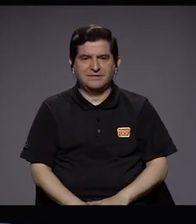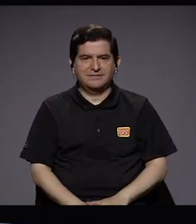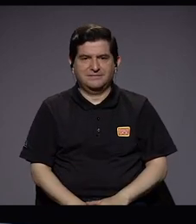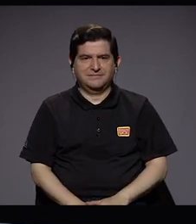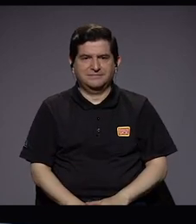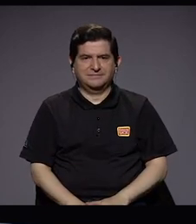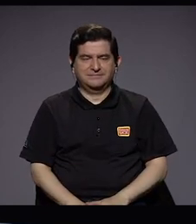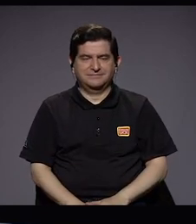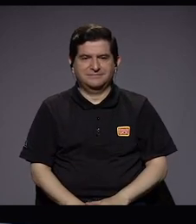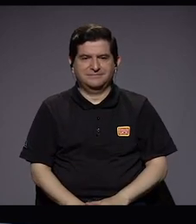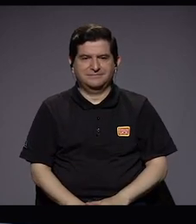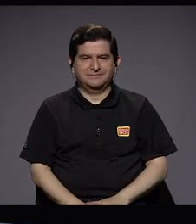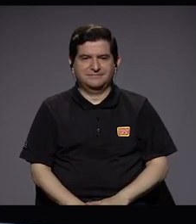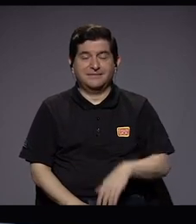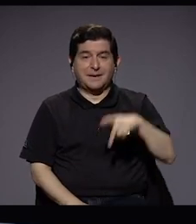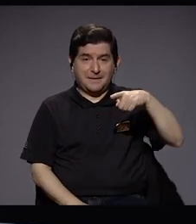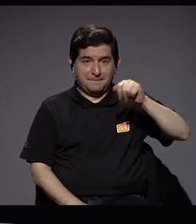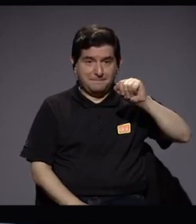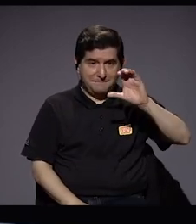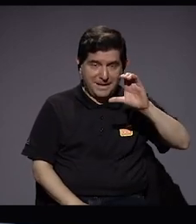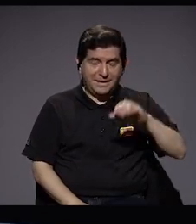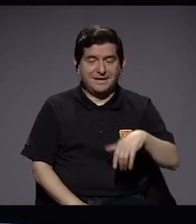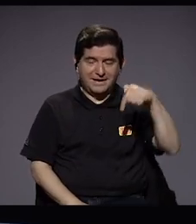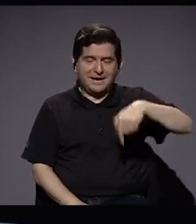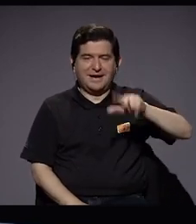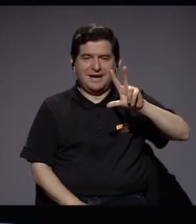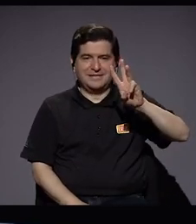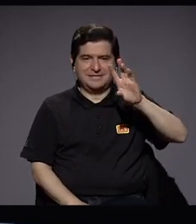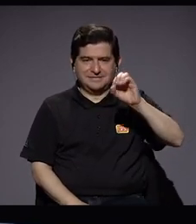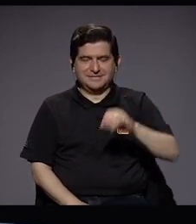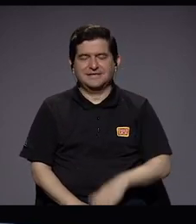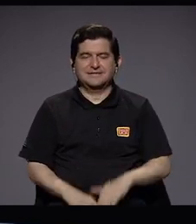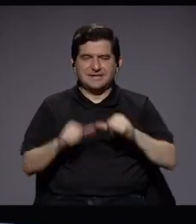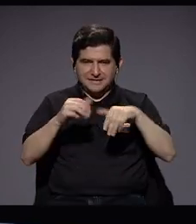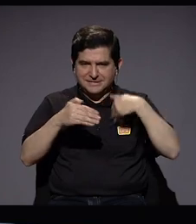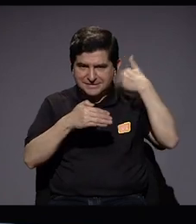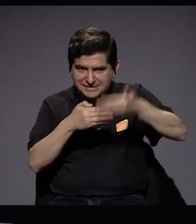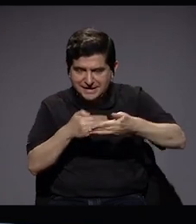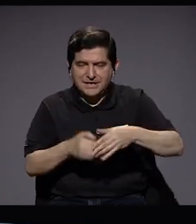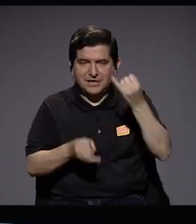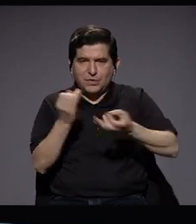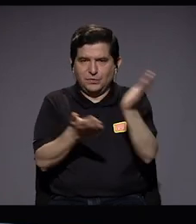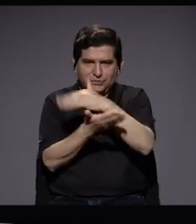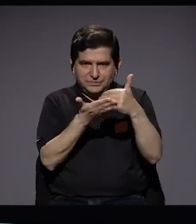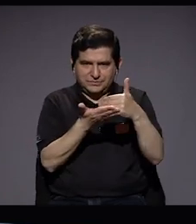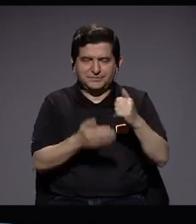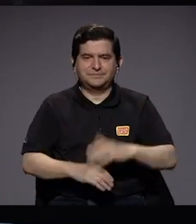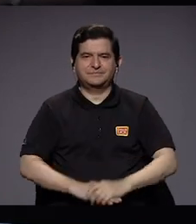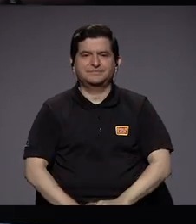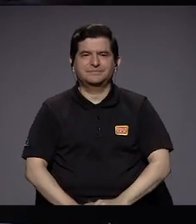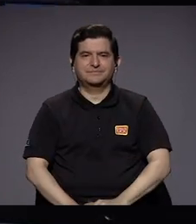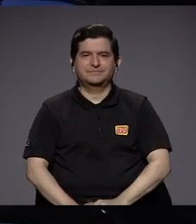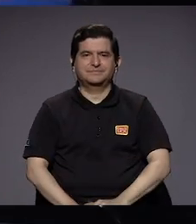Carolina Hidalgo Herrera, diputada del Partido de Acción Ciudadana, acá en 360. Ya casi regresamos para el último bloque.